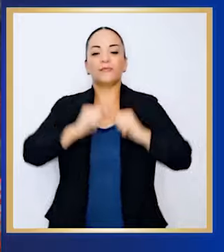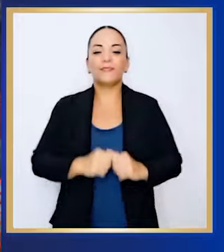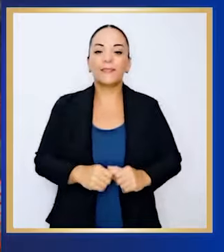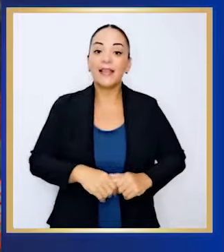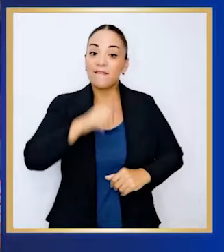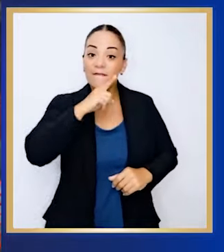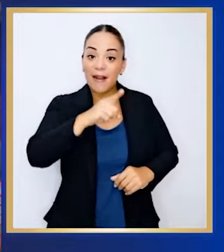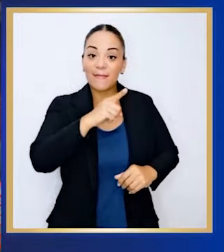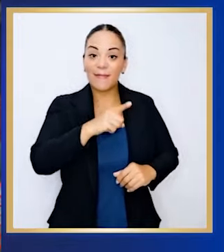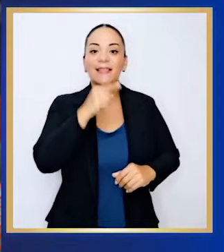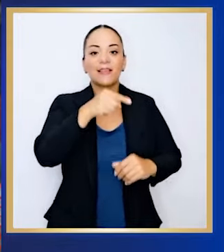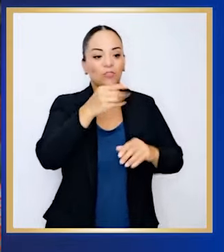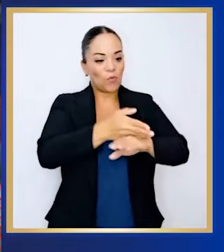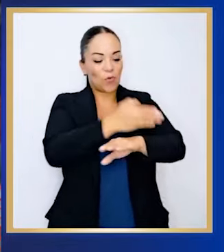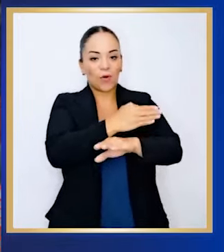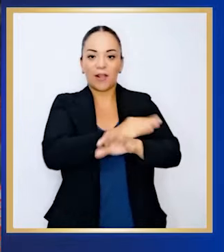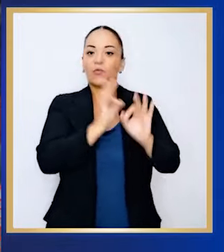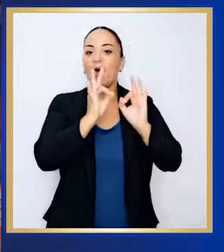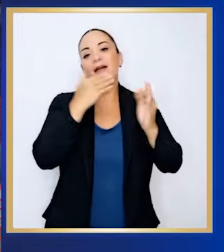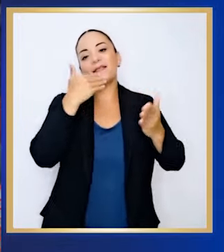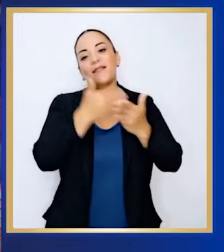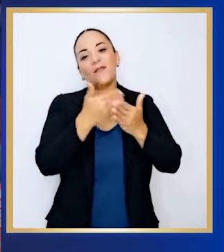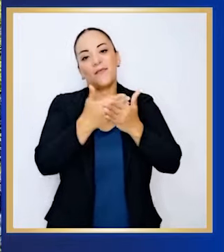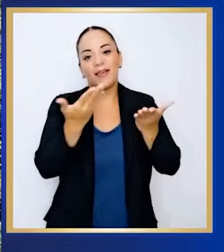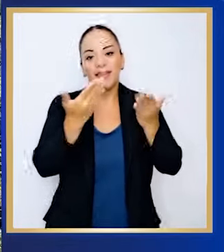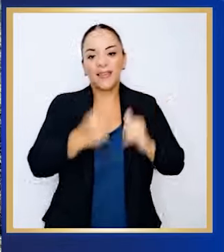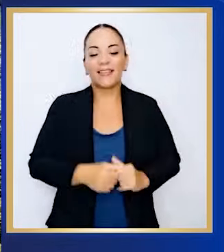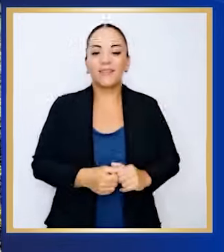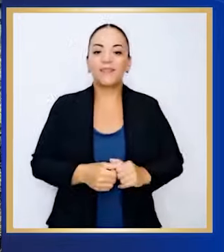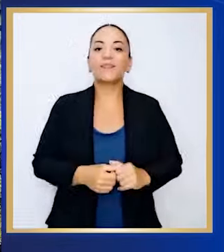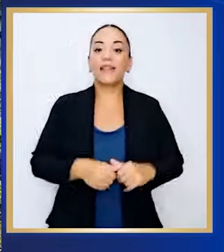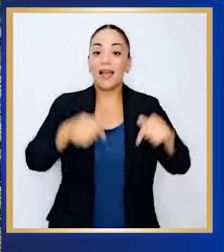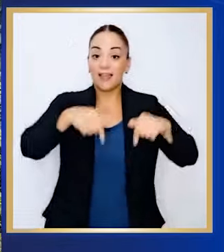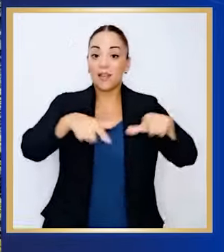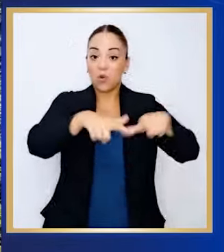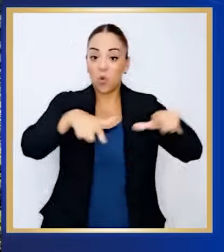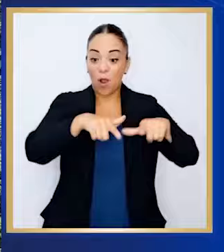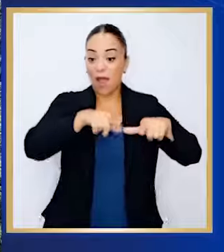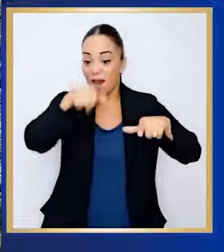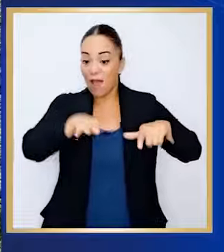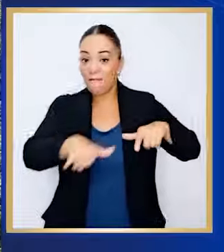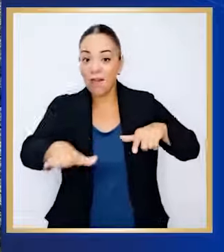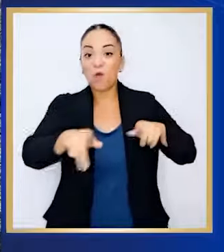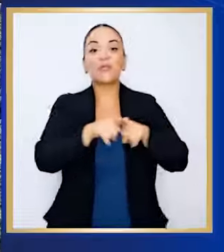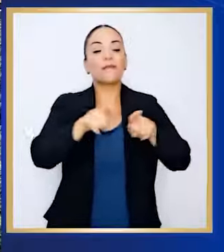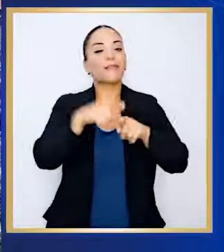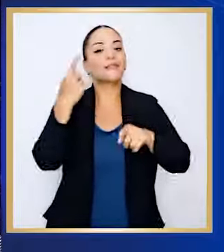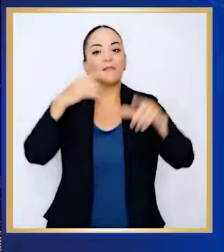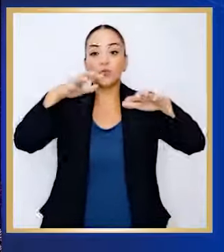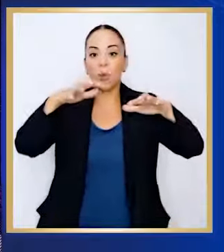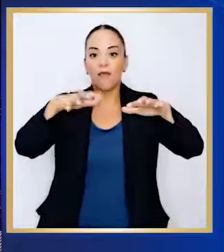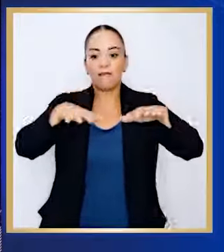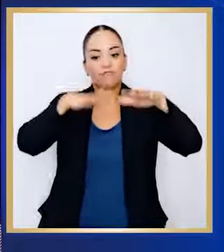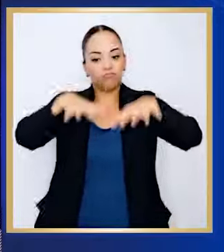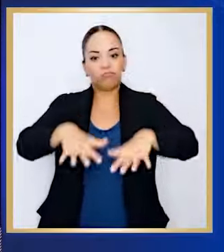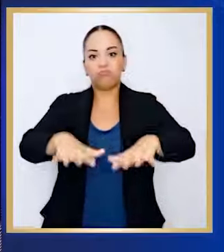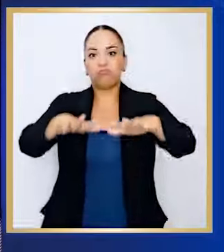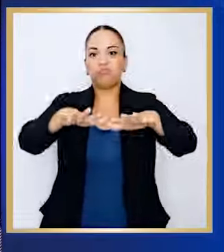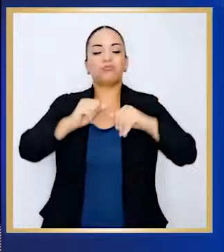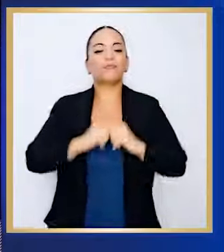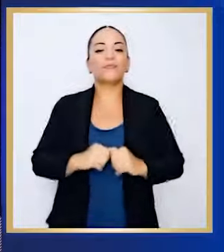Pero aquí es realmente para el progreso, bienvenida sea, porque toda esta zona acá y hasta abajo se nos inunda siempre. Más de